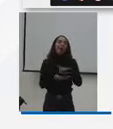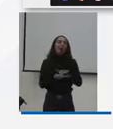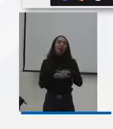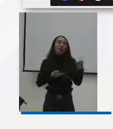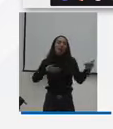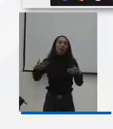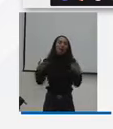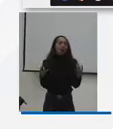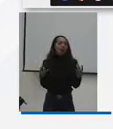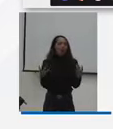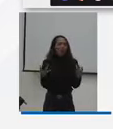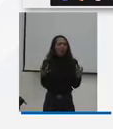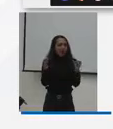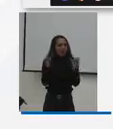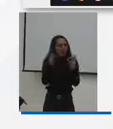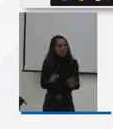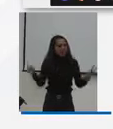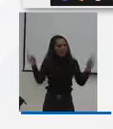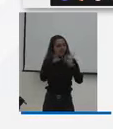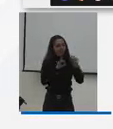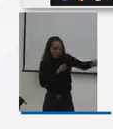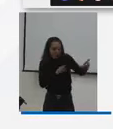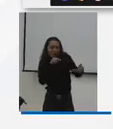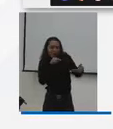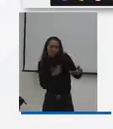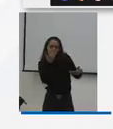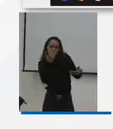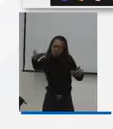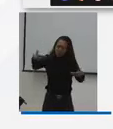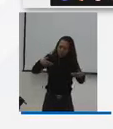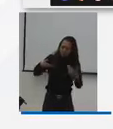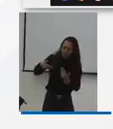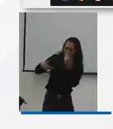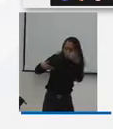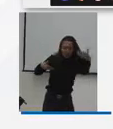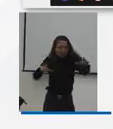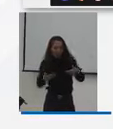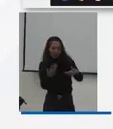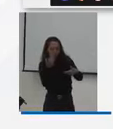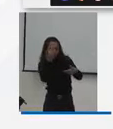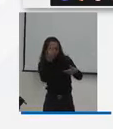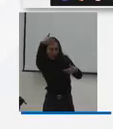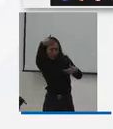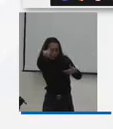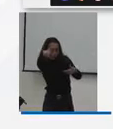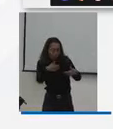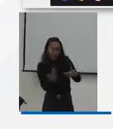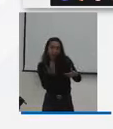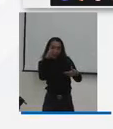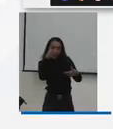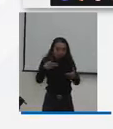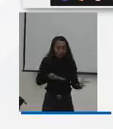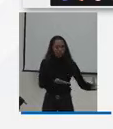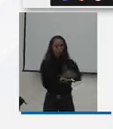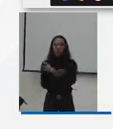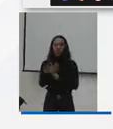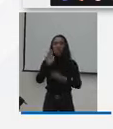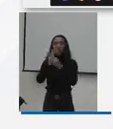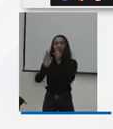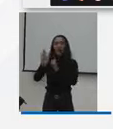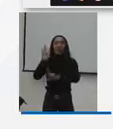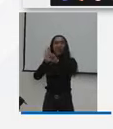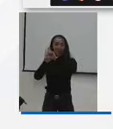pronto en casuística o en cosas que posteriormente podrán ser resueltos por la autoridad